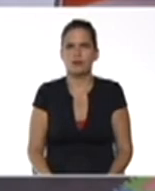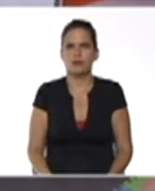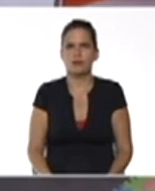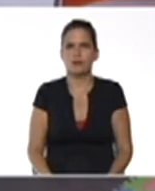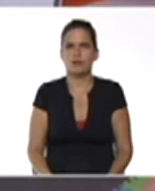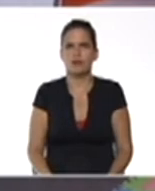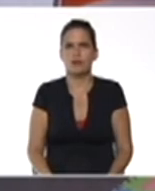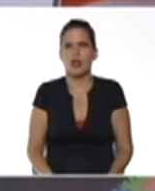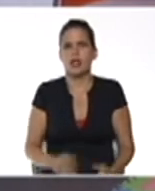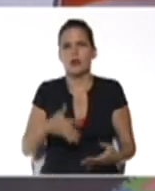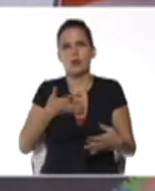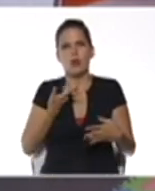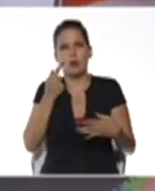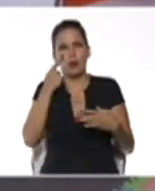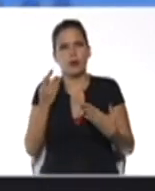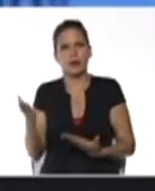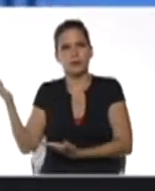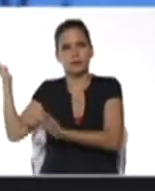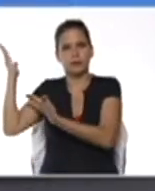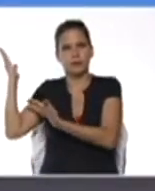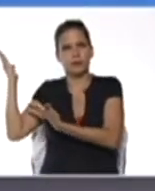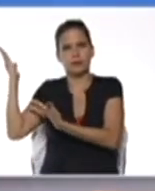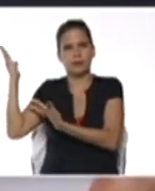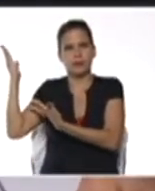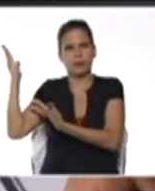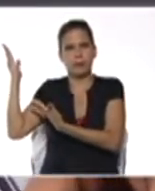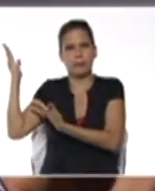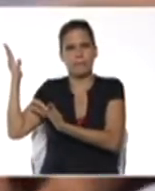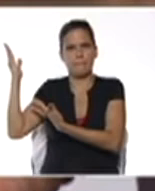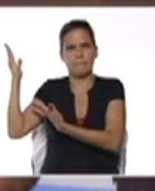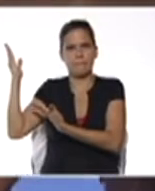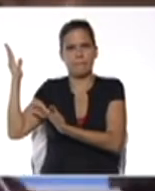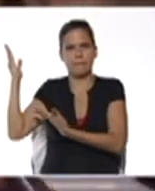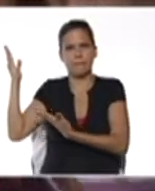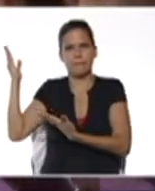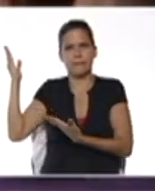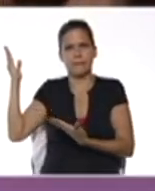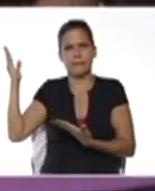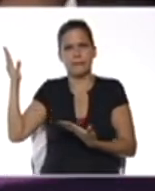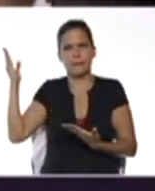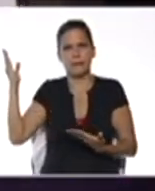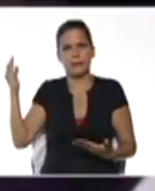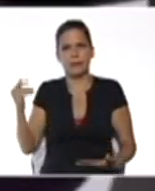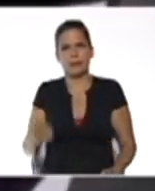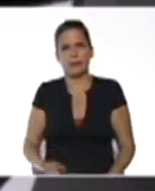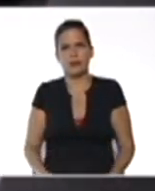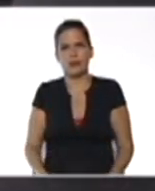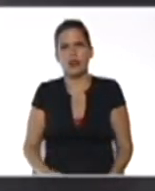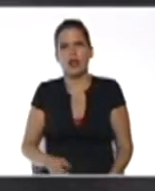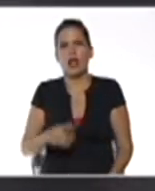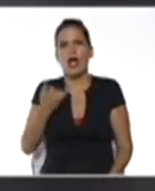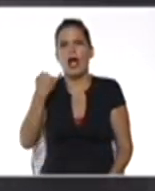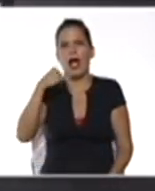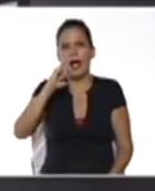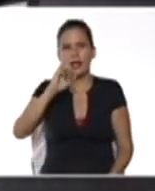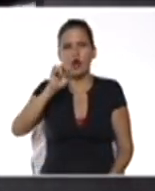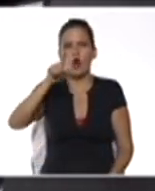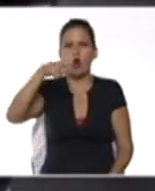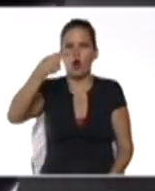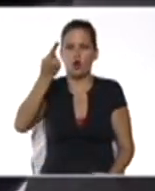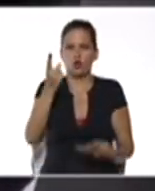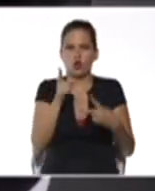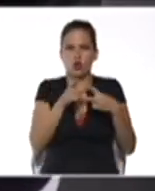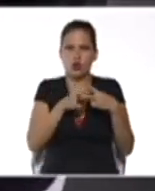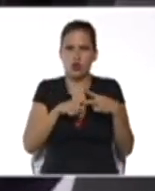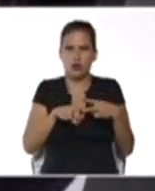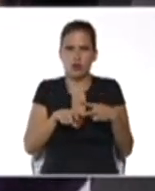Aquí podemos observar, pero a su vez se forman otros ángulos con la misma